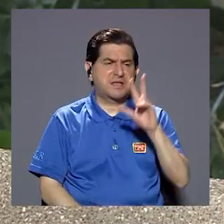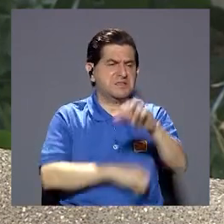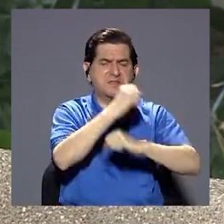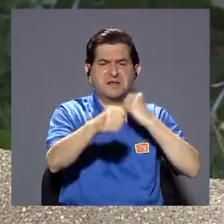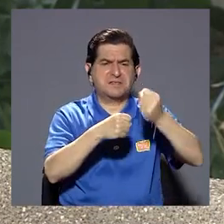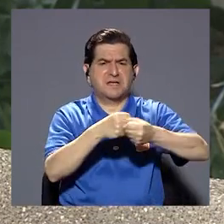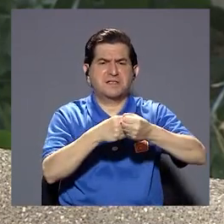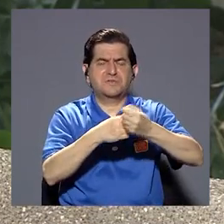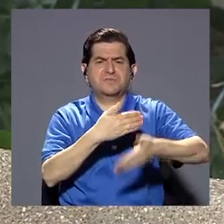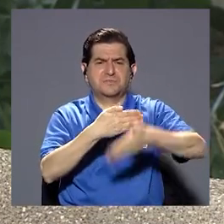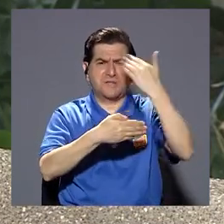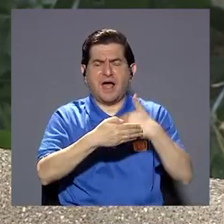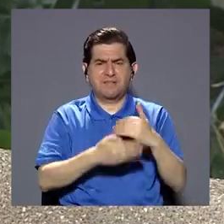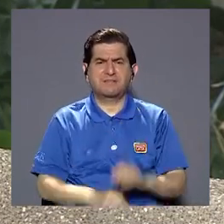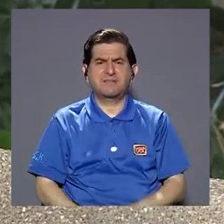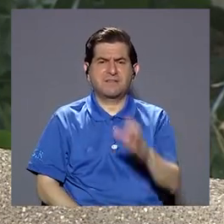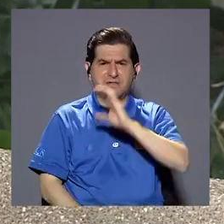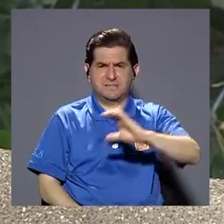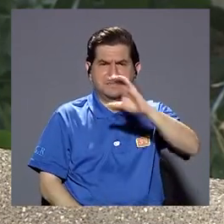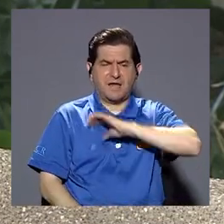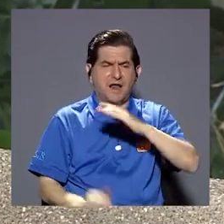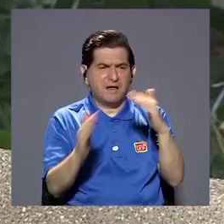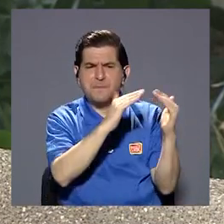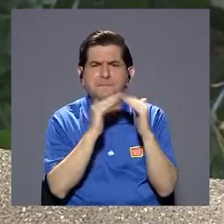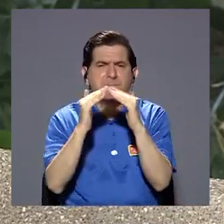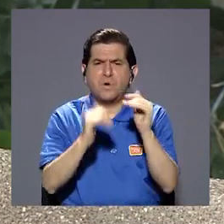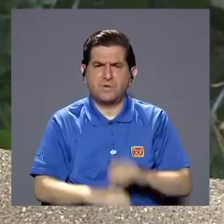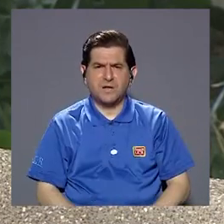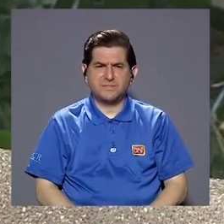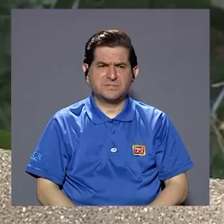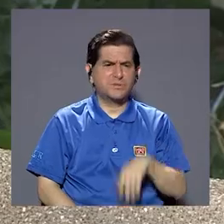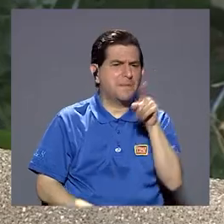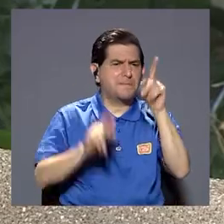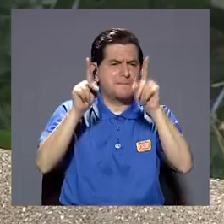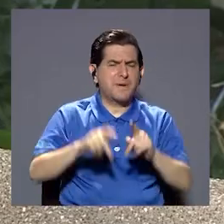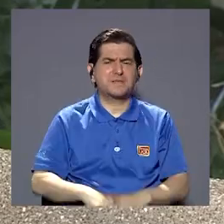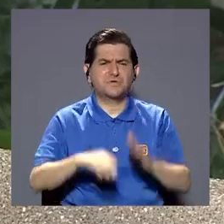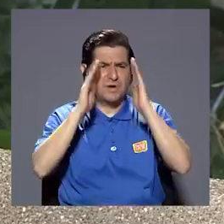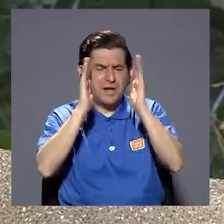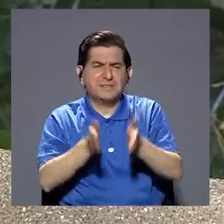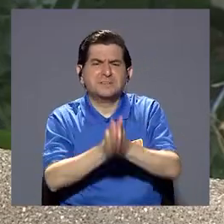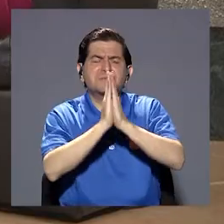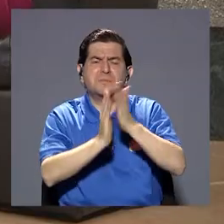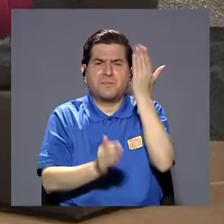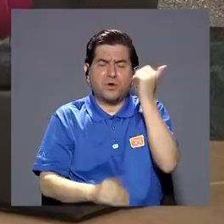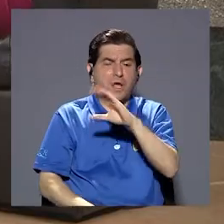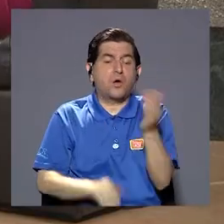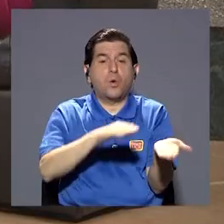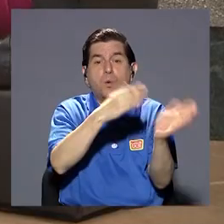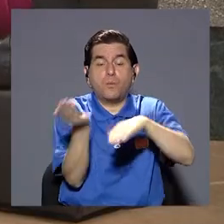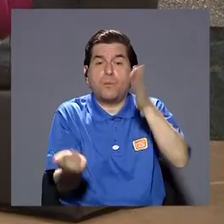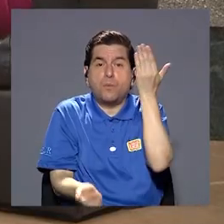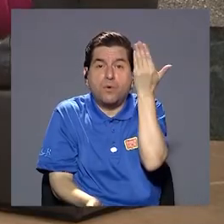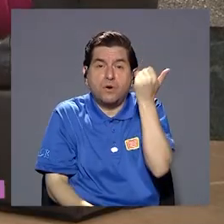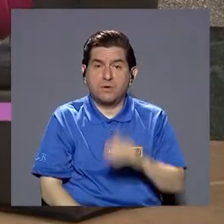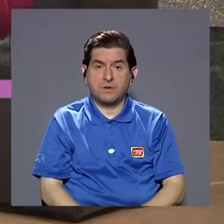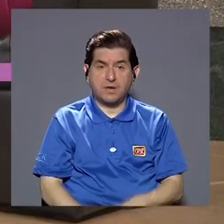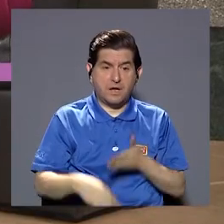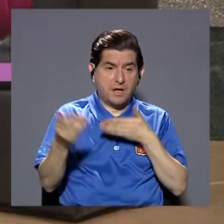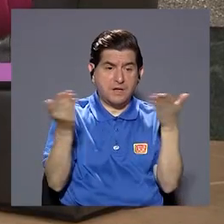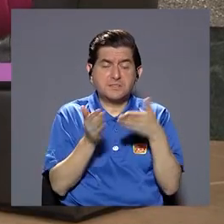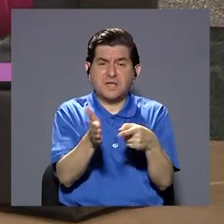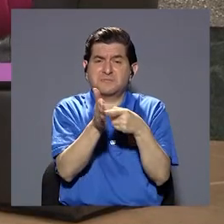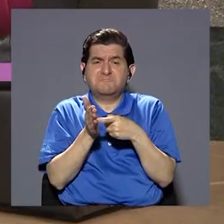anterior o tres años para atrás verdad cómo se ha comportado la población por qué consultan las personas por qué fallecen